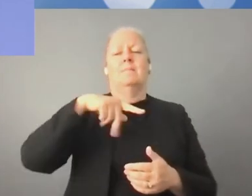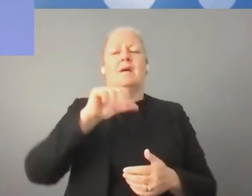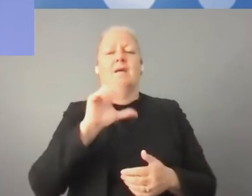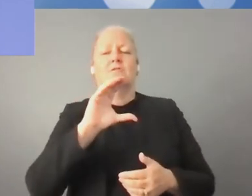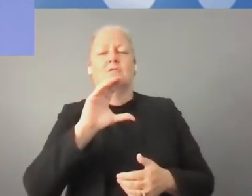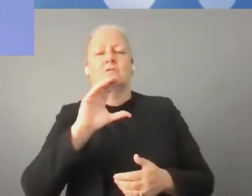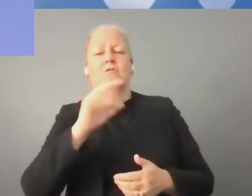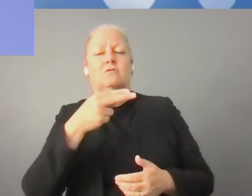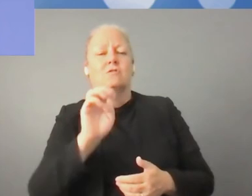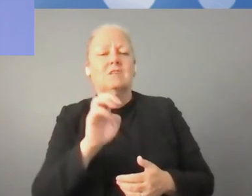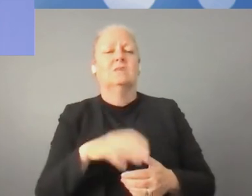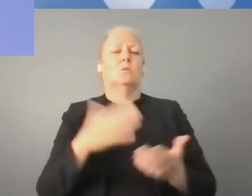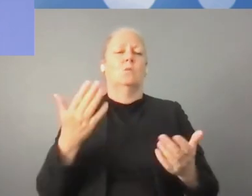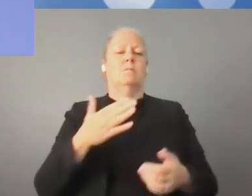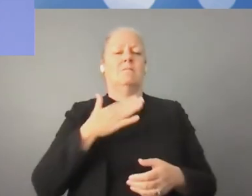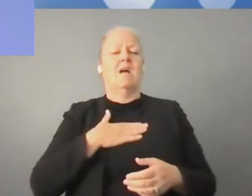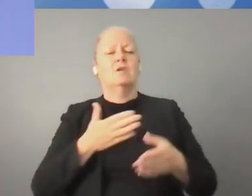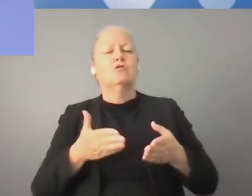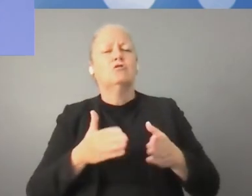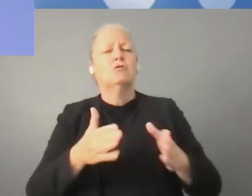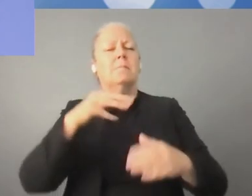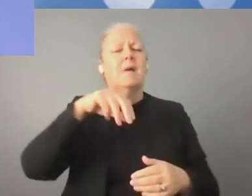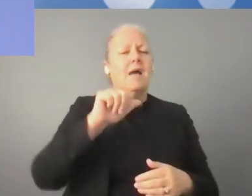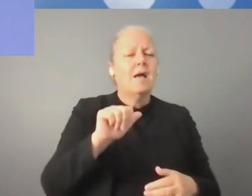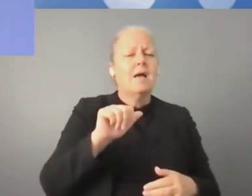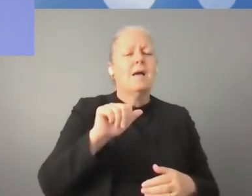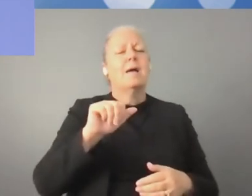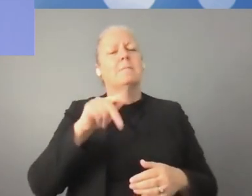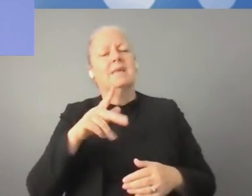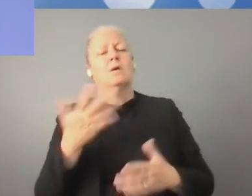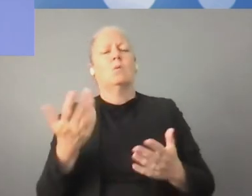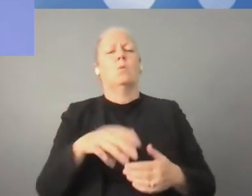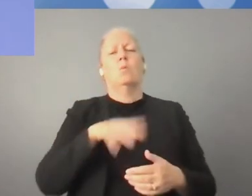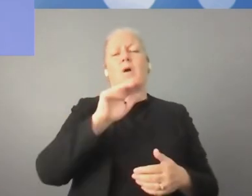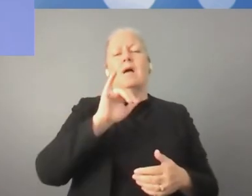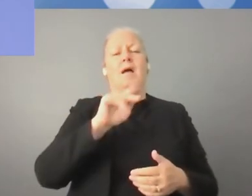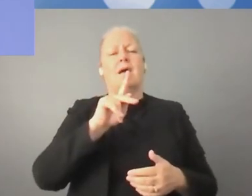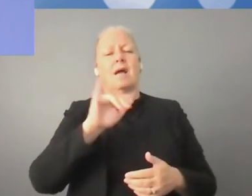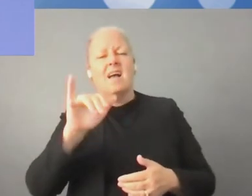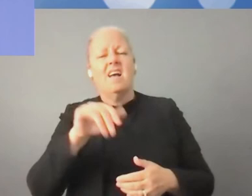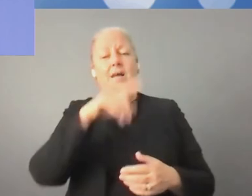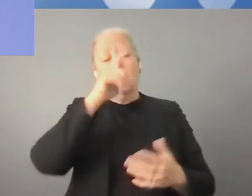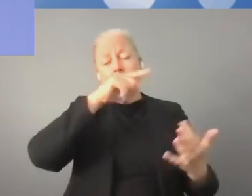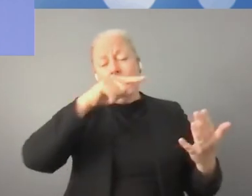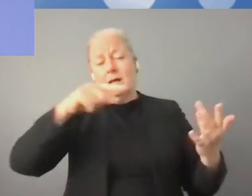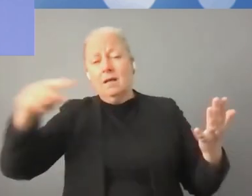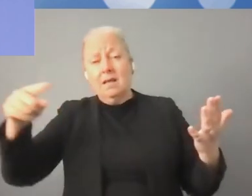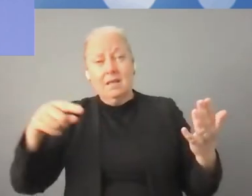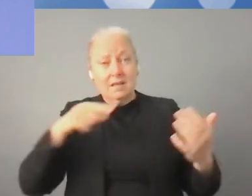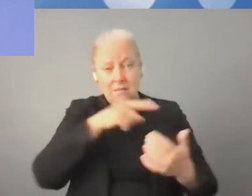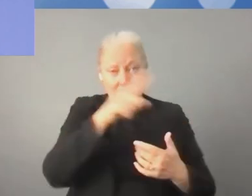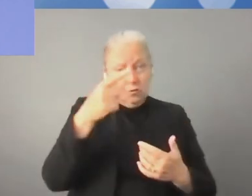Imaginemos este mundo, seguramente todos nosotros tenemos que promover y